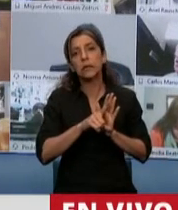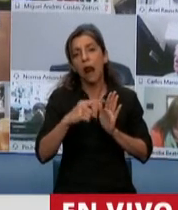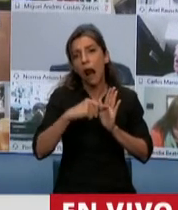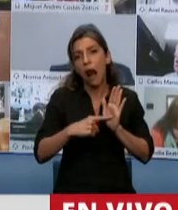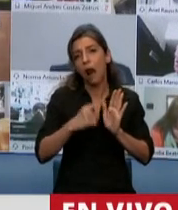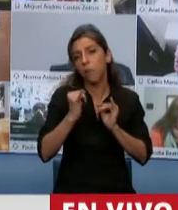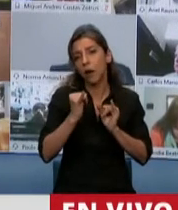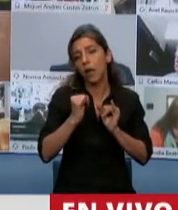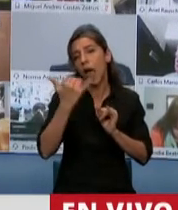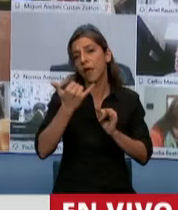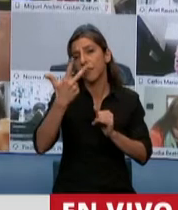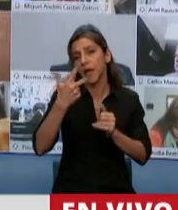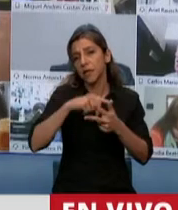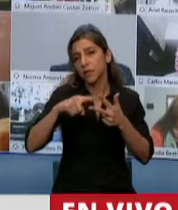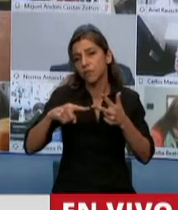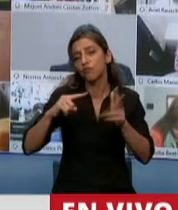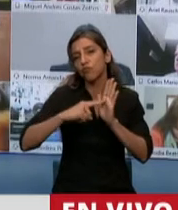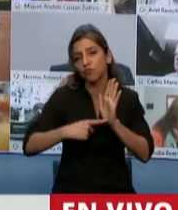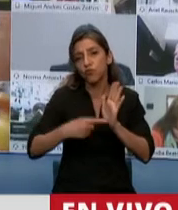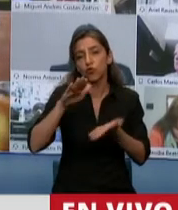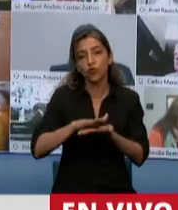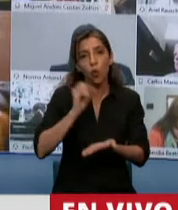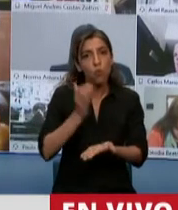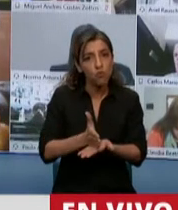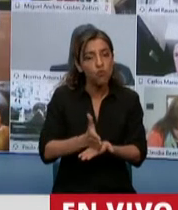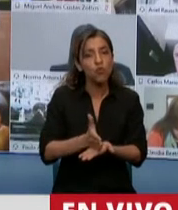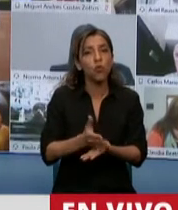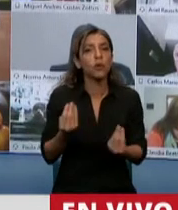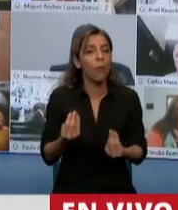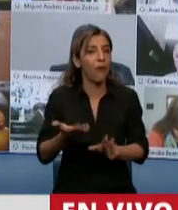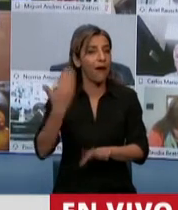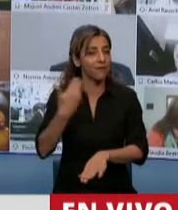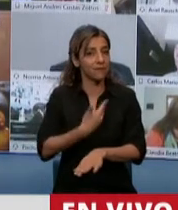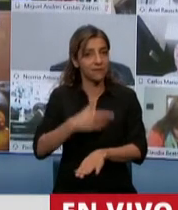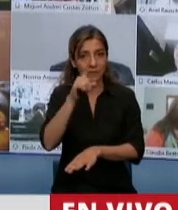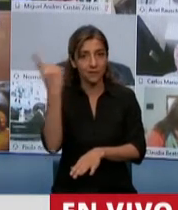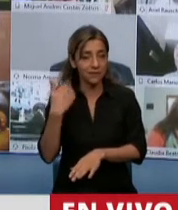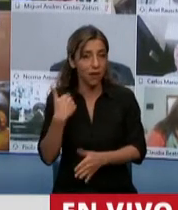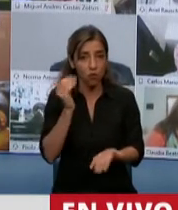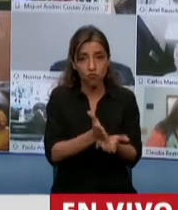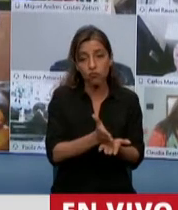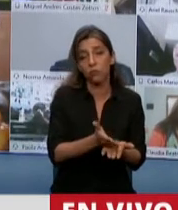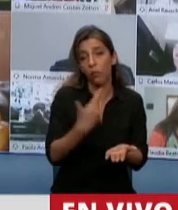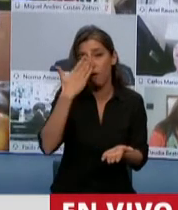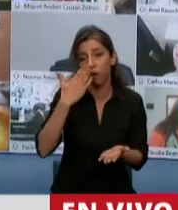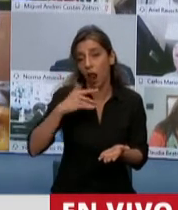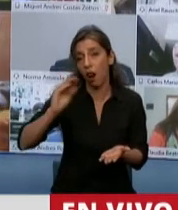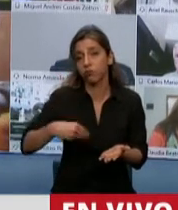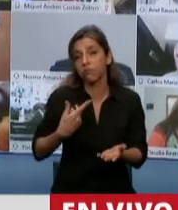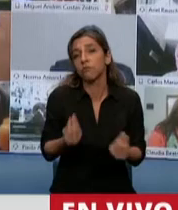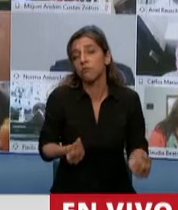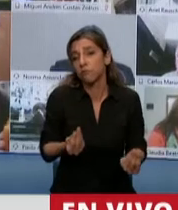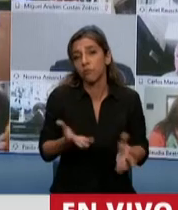son fundamentales. Básicamente porque al día de hoy la multa que ponía el Estado argentino le daba pérdida porque se tenía que hacer cargo básicamente